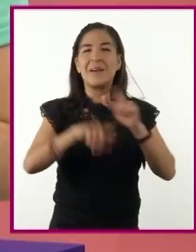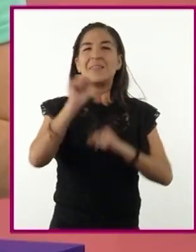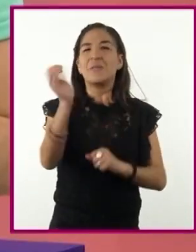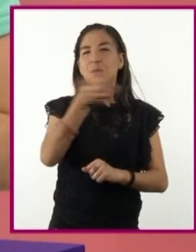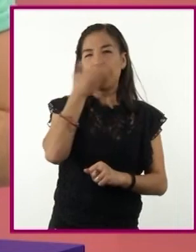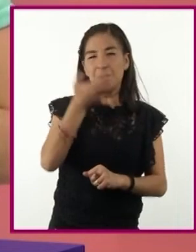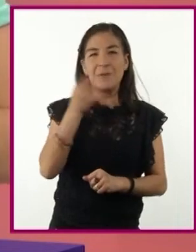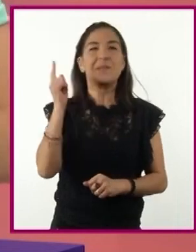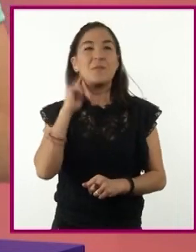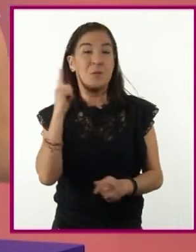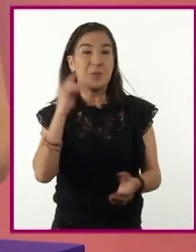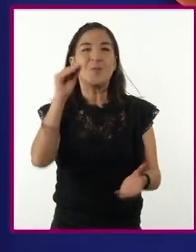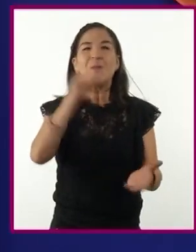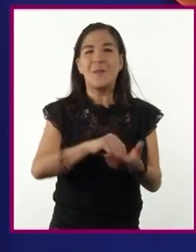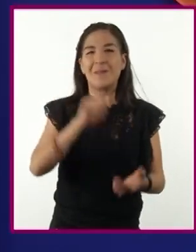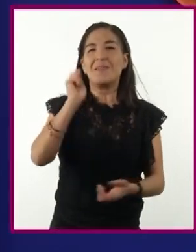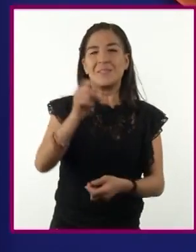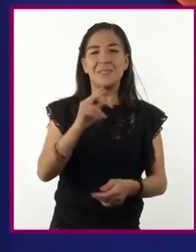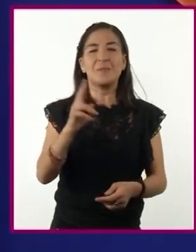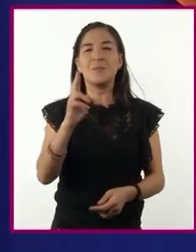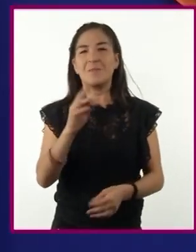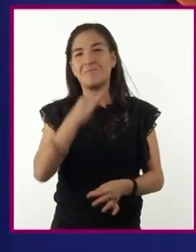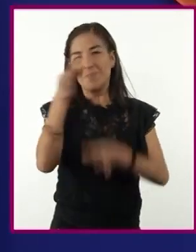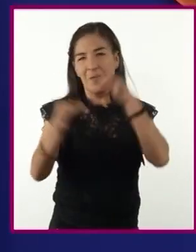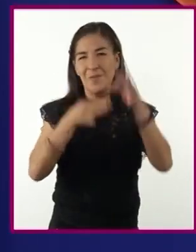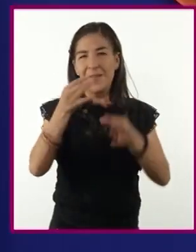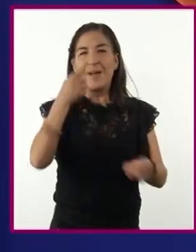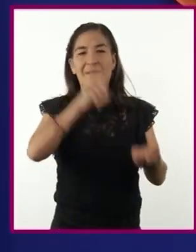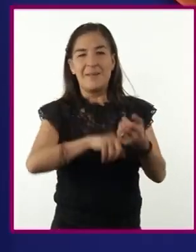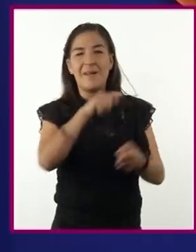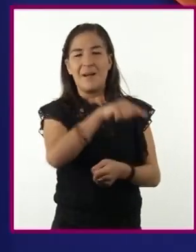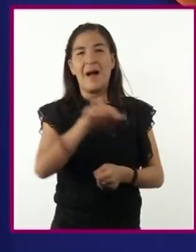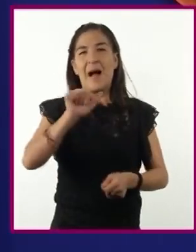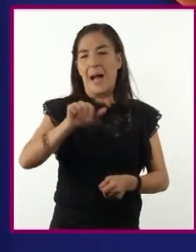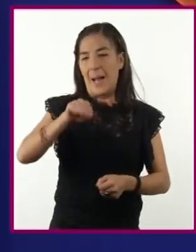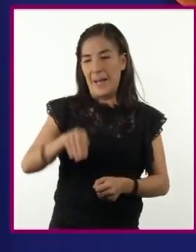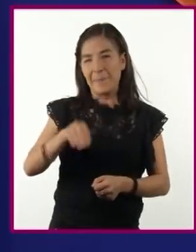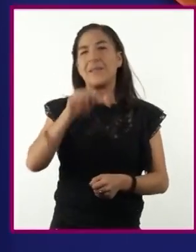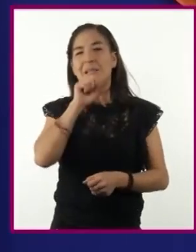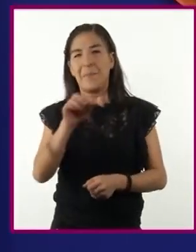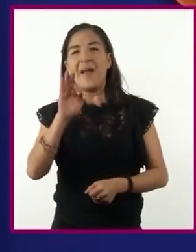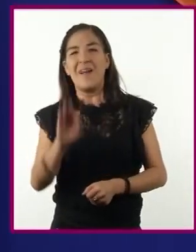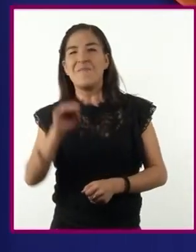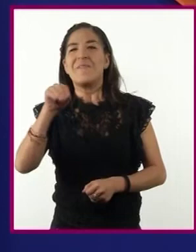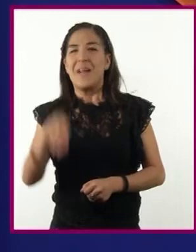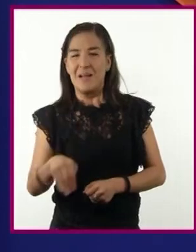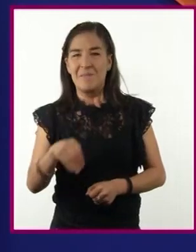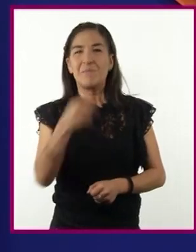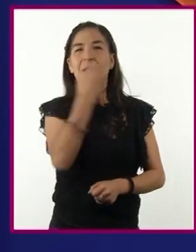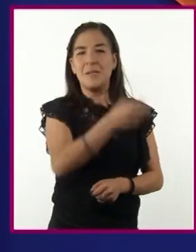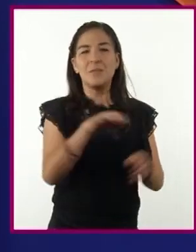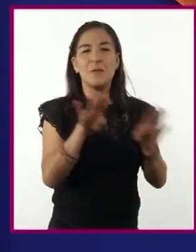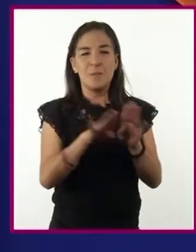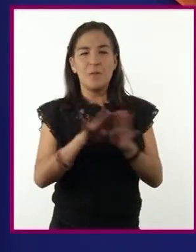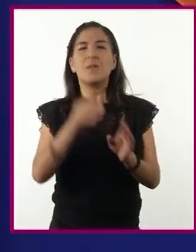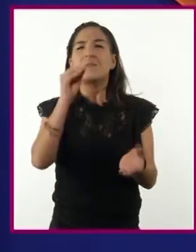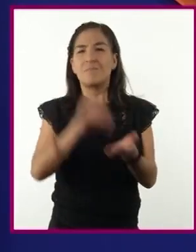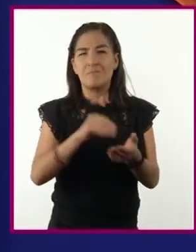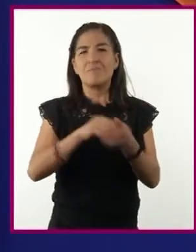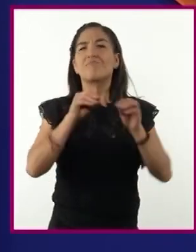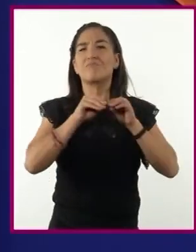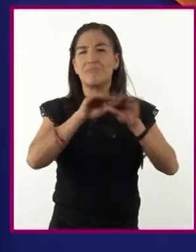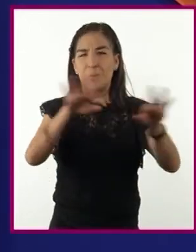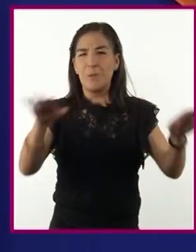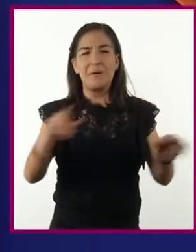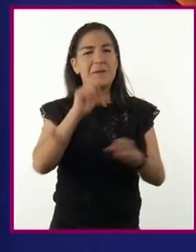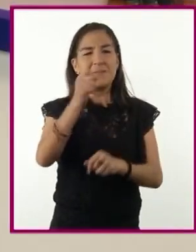o todavía escuchábamos las noticias en las redes AM y FM. Además de que está disponible en cualquier